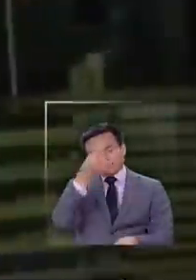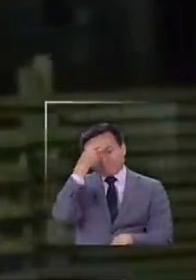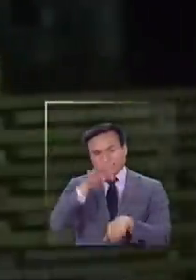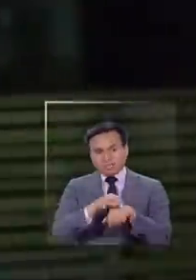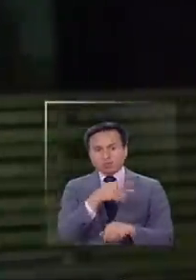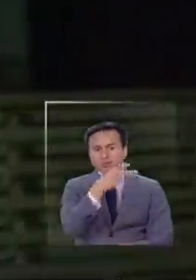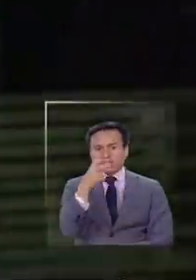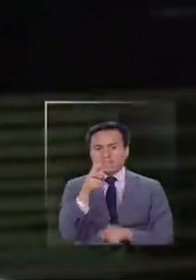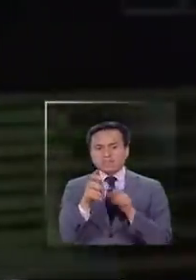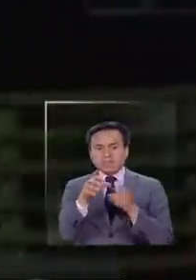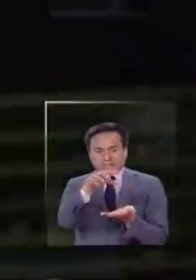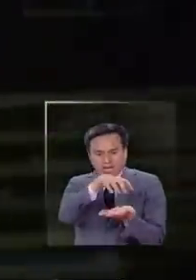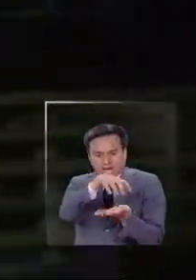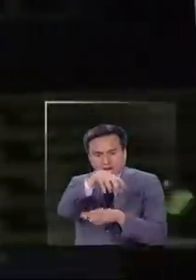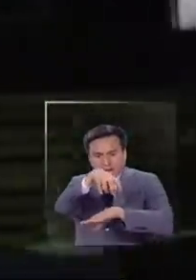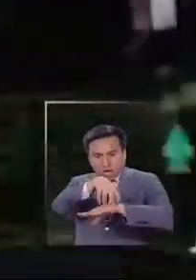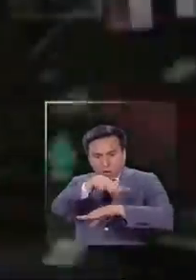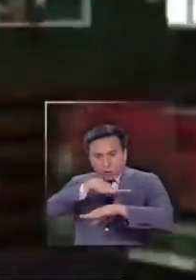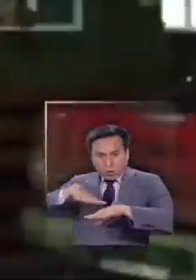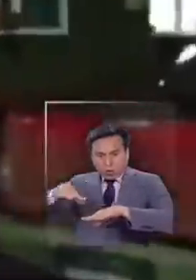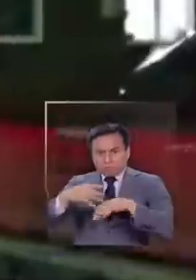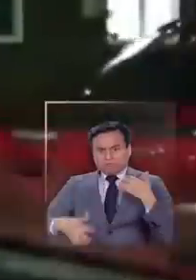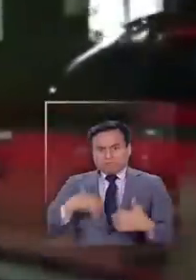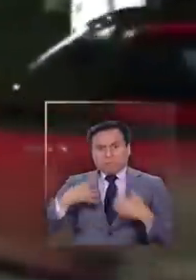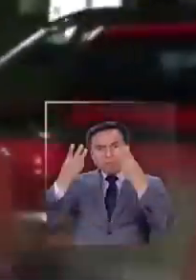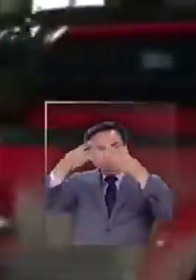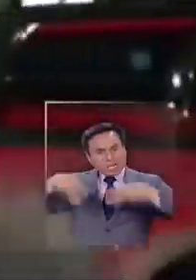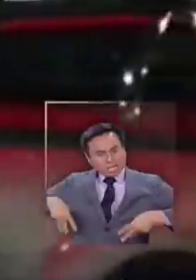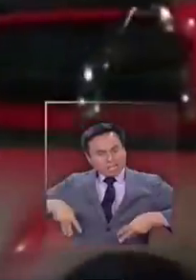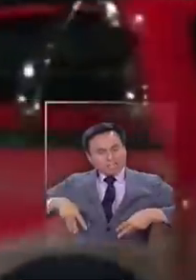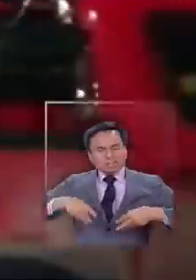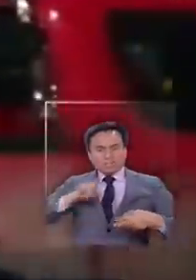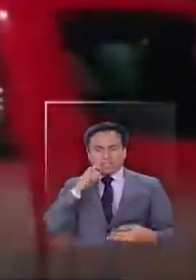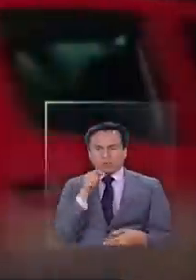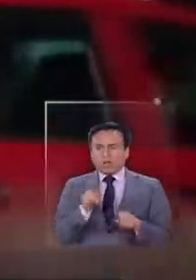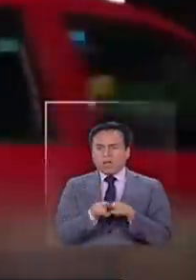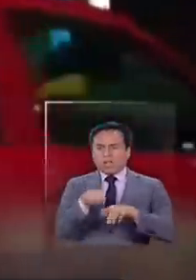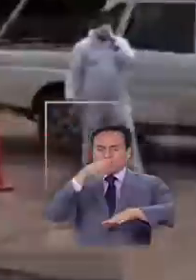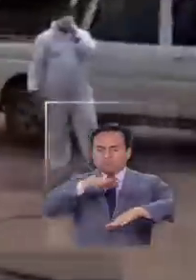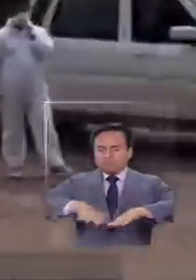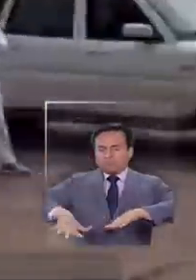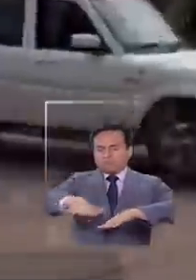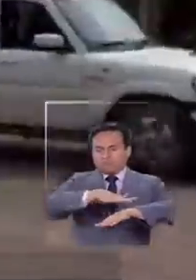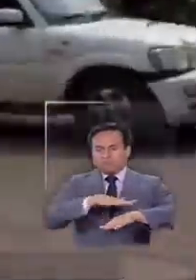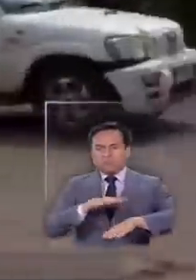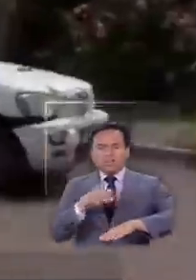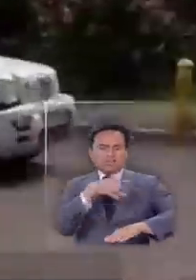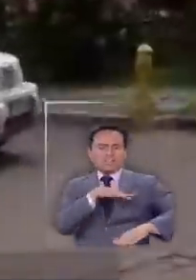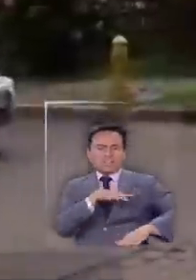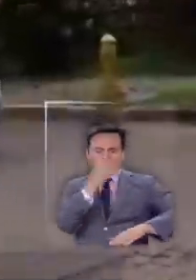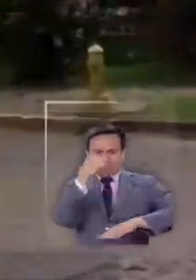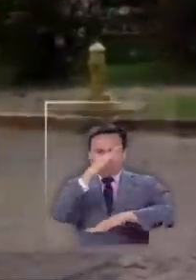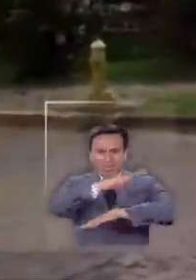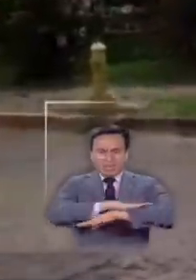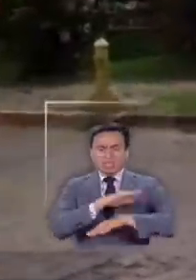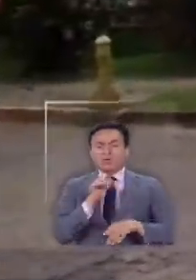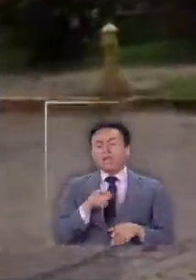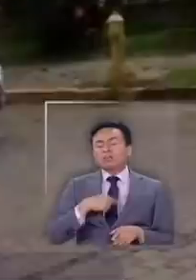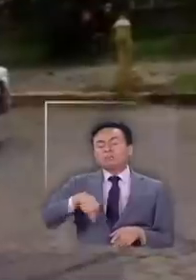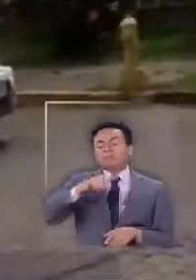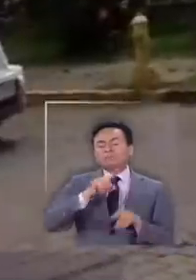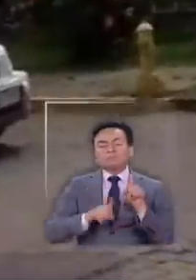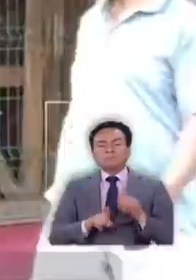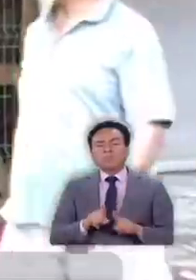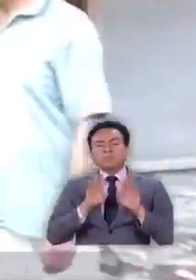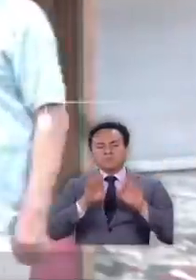200 en la región disgusto de la comunidad magallánica que se siente al otro lado del océano en Angaroa donde isleños se mantendrán